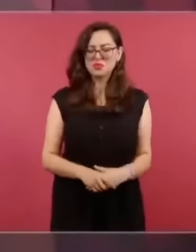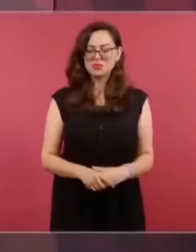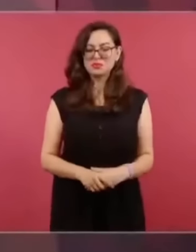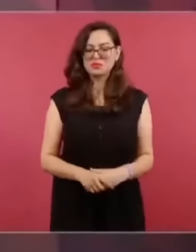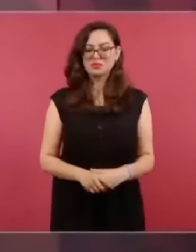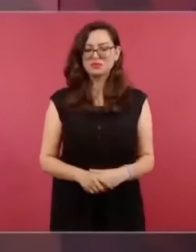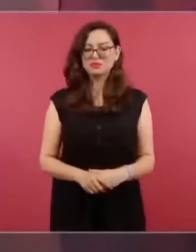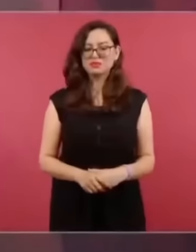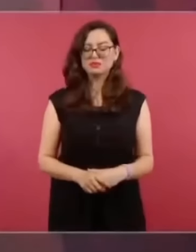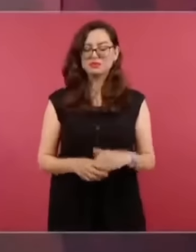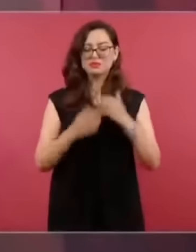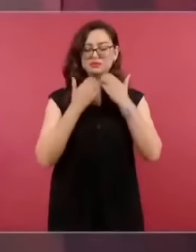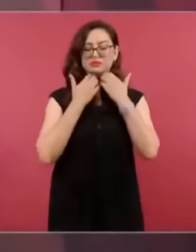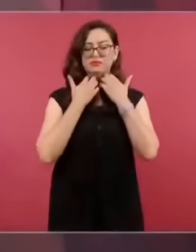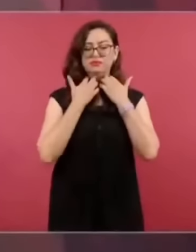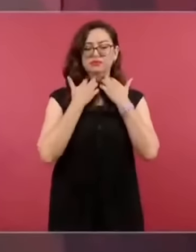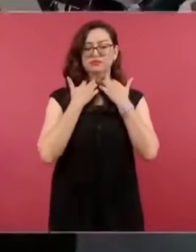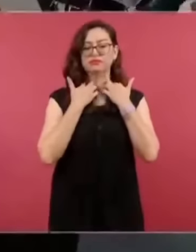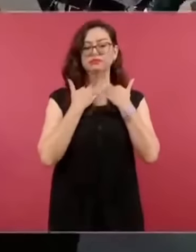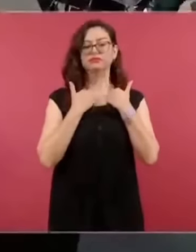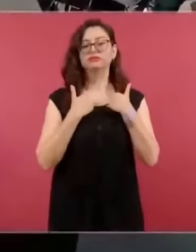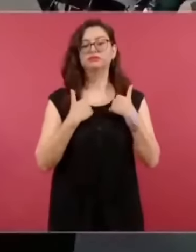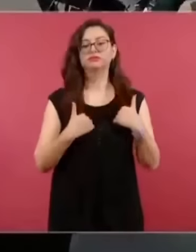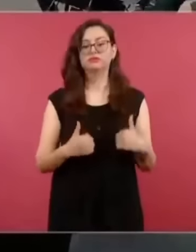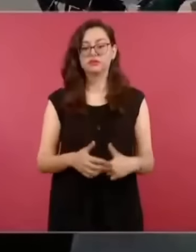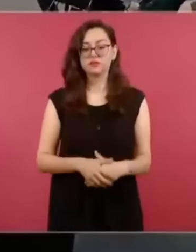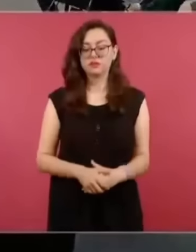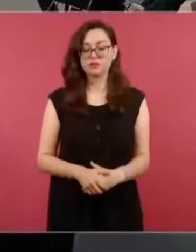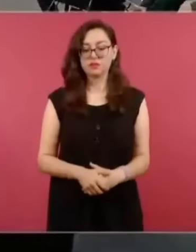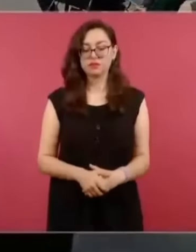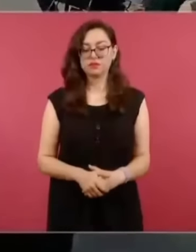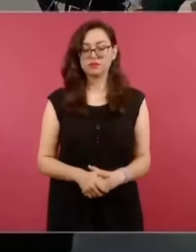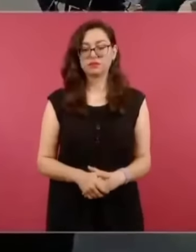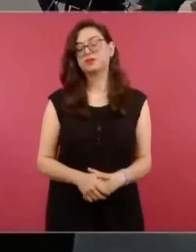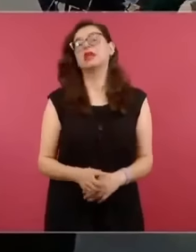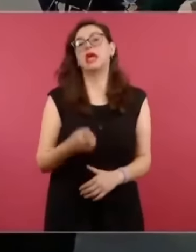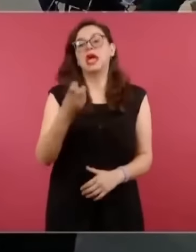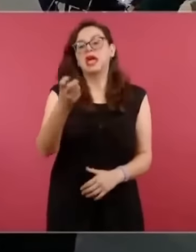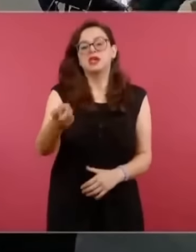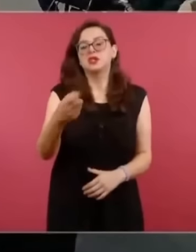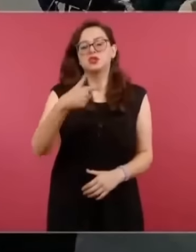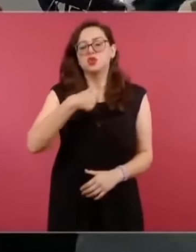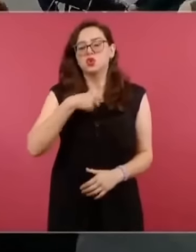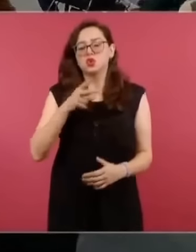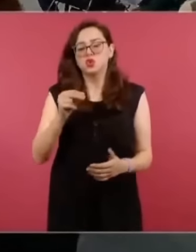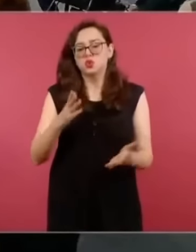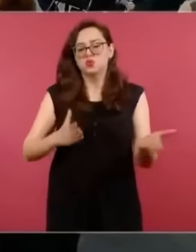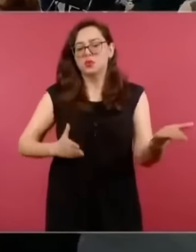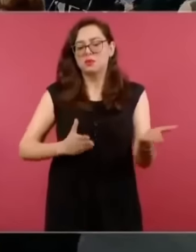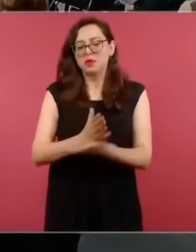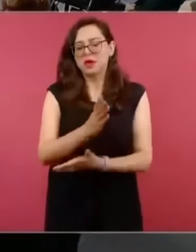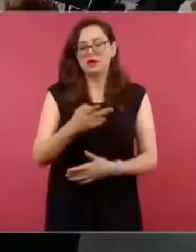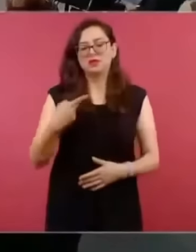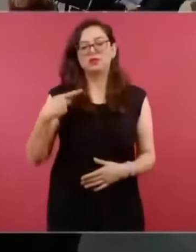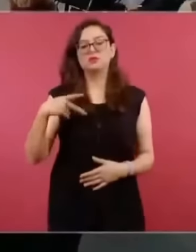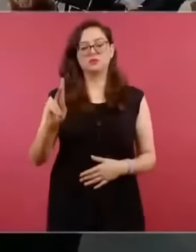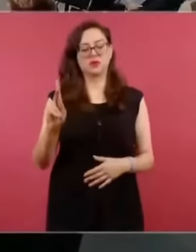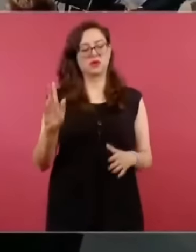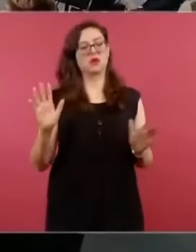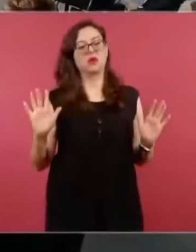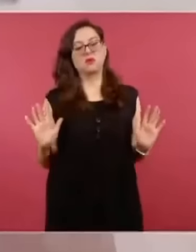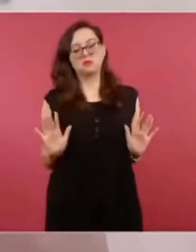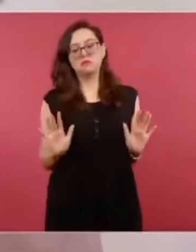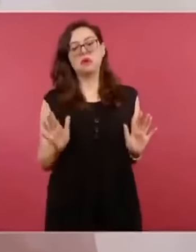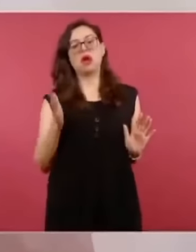Ah, pues no, no, no, eso ya no me meto ya. Bueno, también, pues, a ver que Genaro nos diga